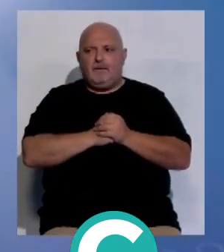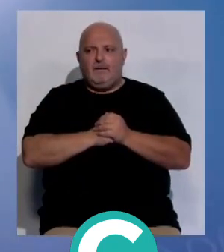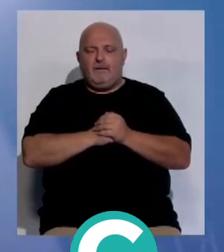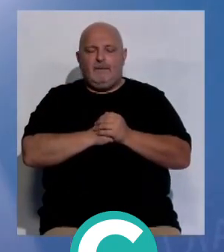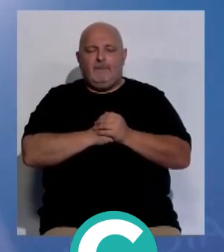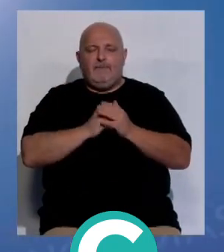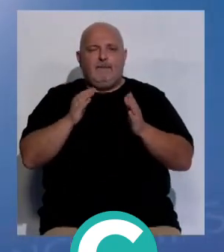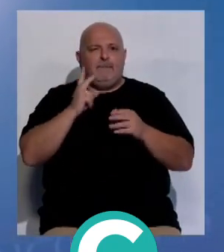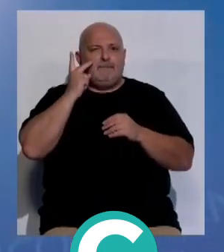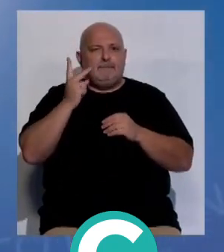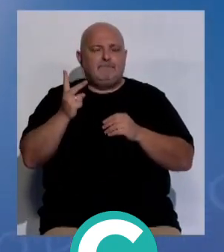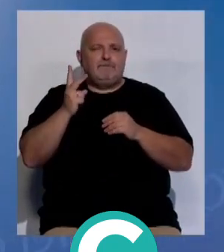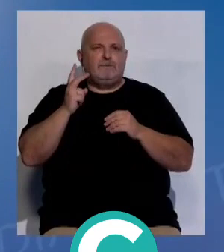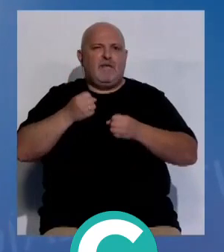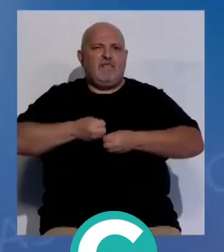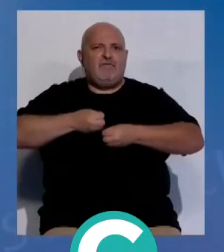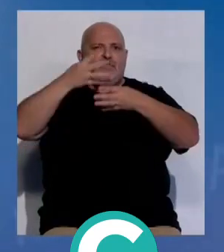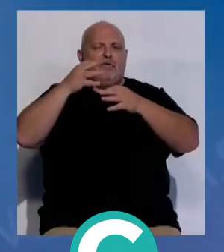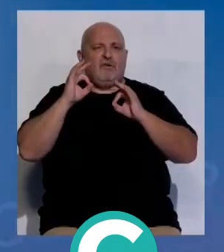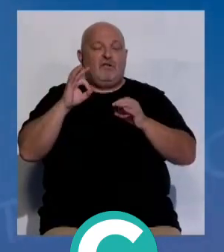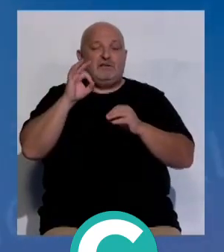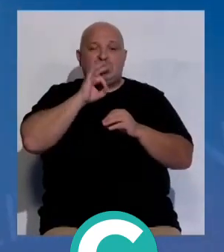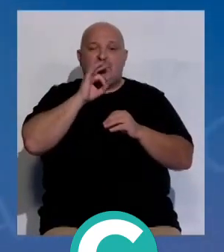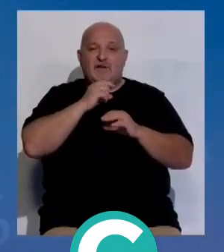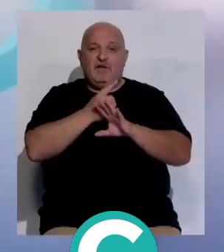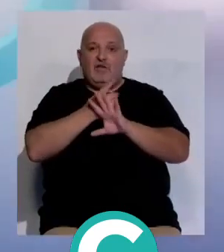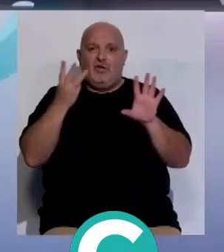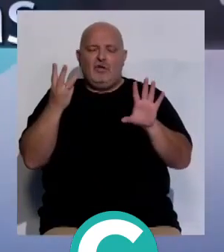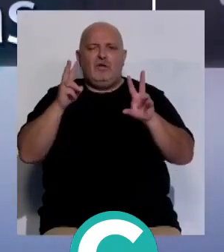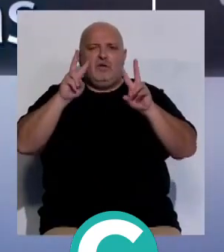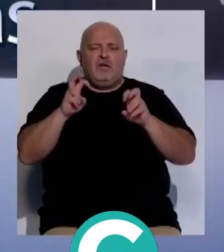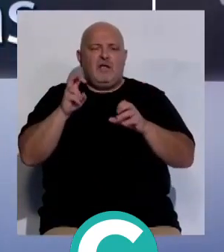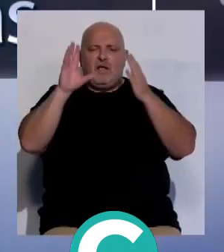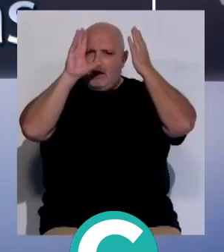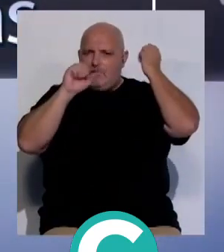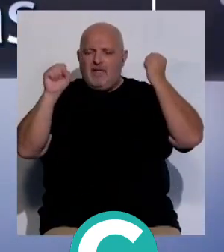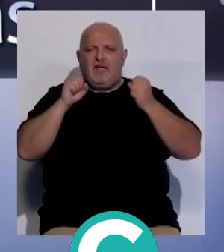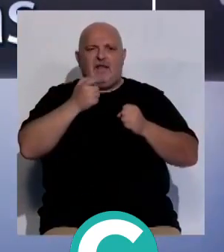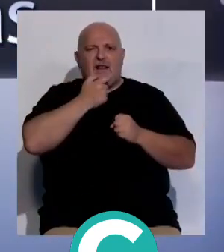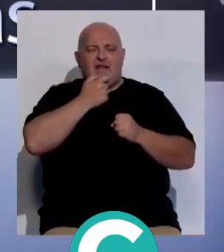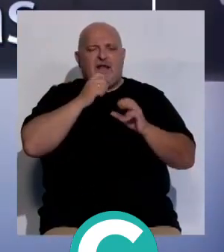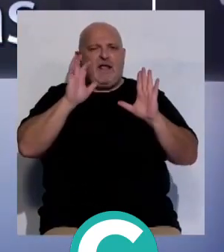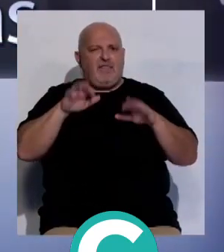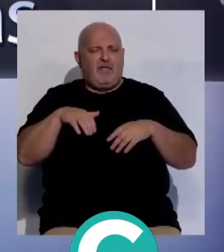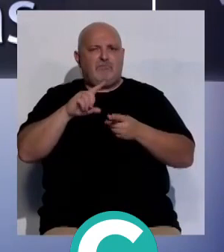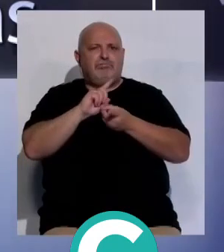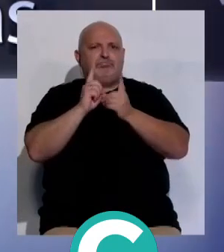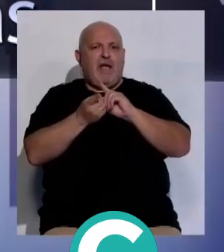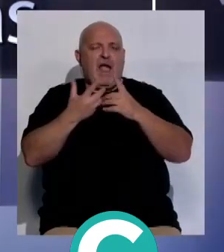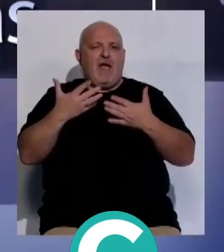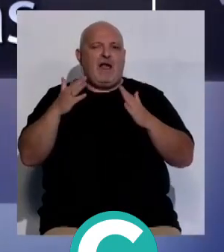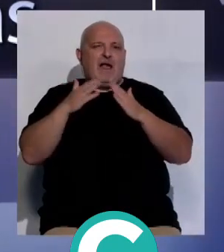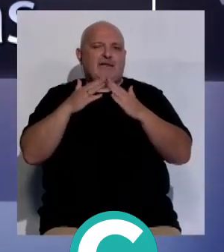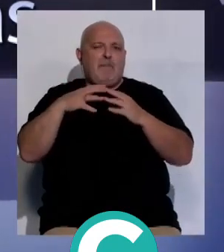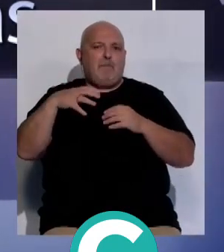Y hemos visitado un edificio que en el siglo XVIII fue la embajada británica en Cádiz convertido ahora en